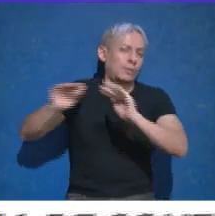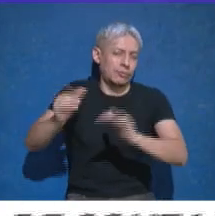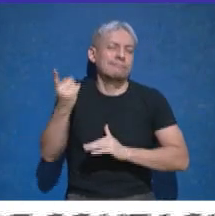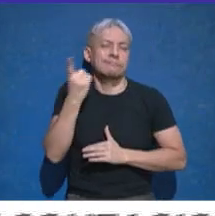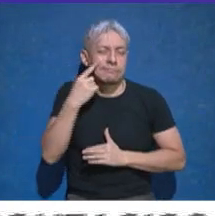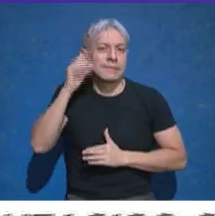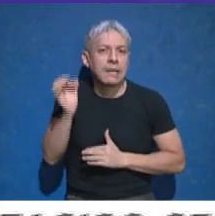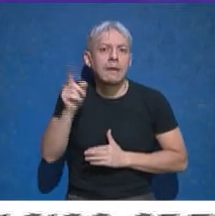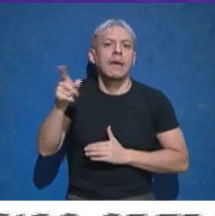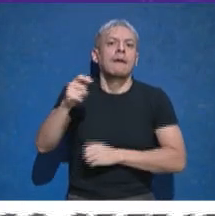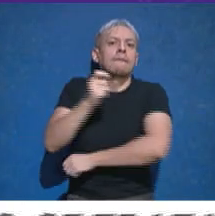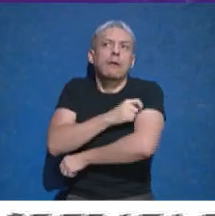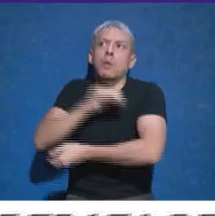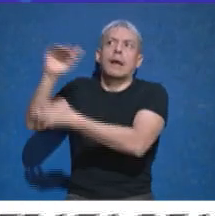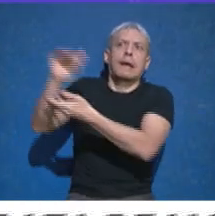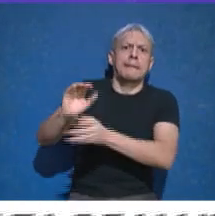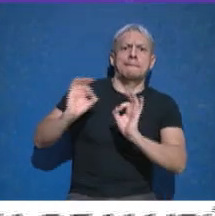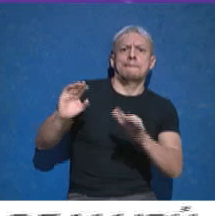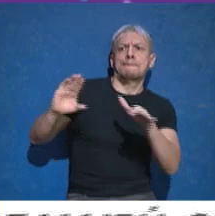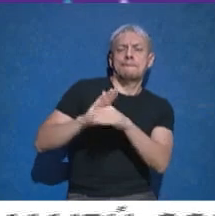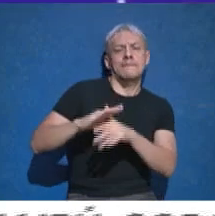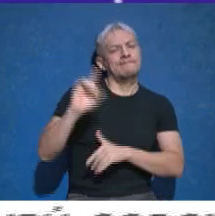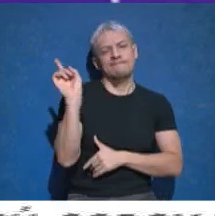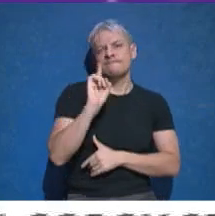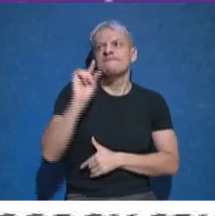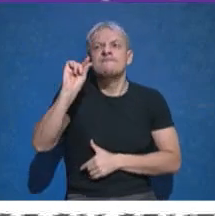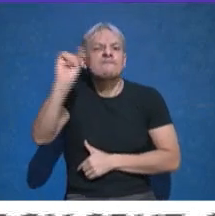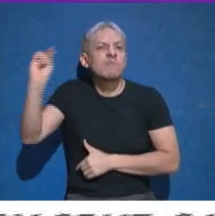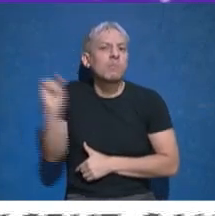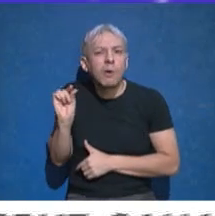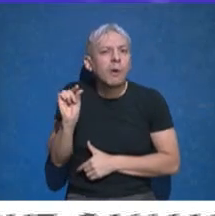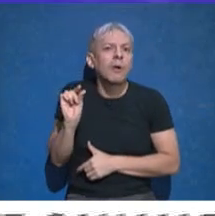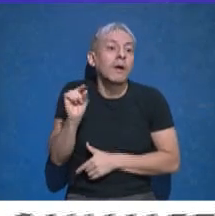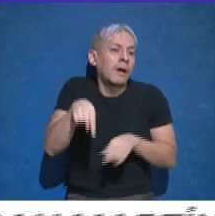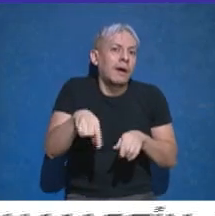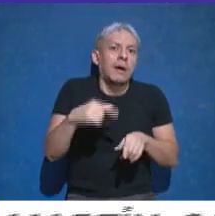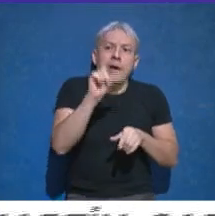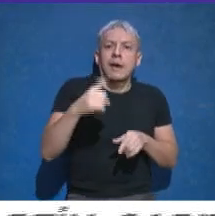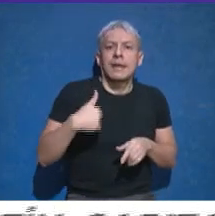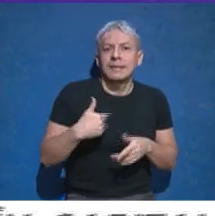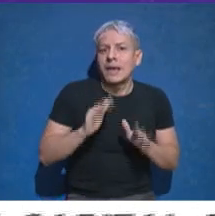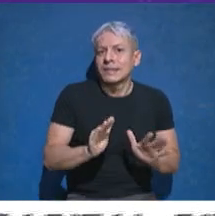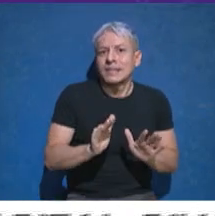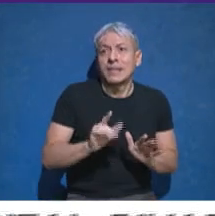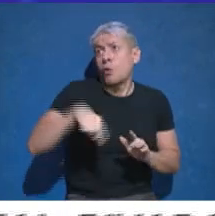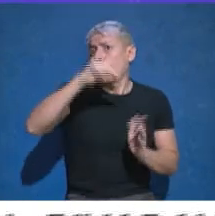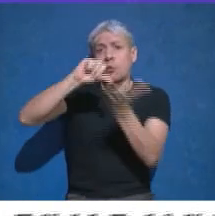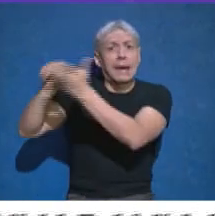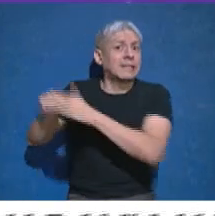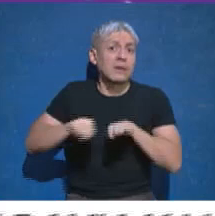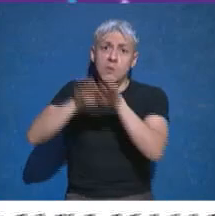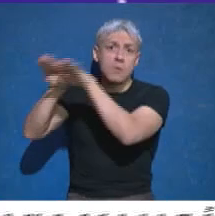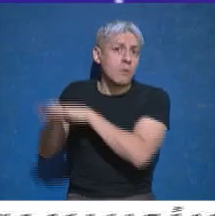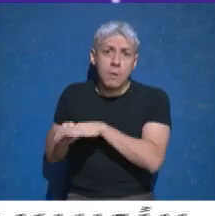llegada de vacunas no fue lo pautado por los países, o sea, lo que nos pasa a nosotros como país pasa en otros países también.